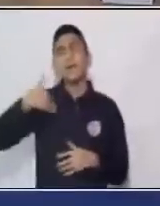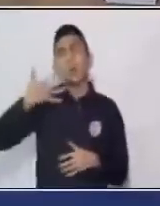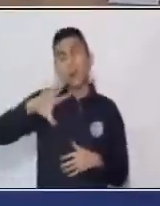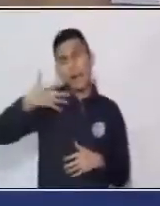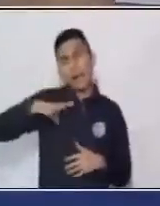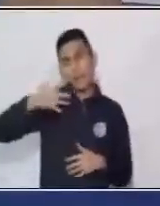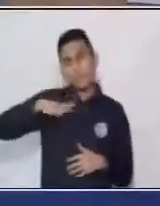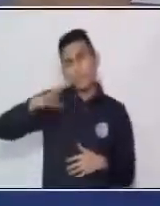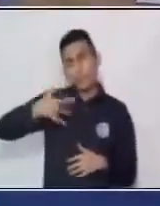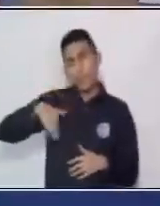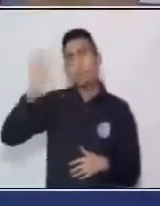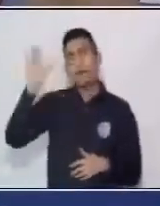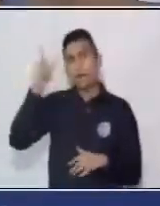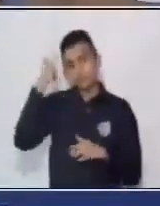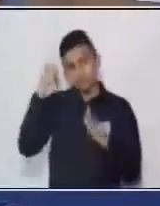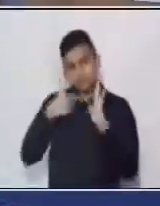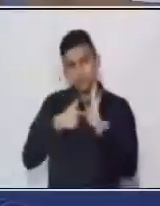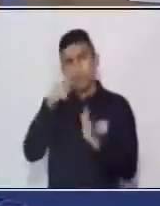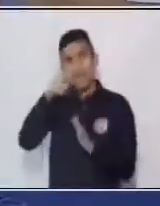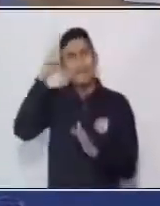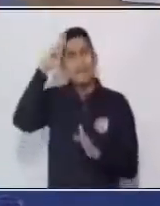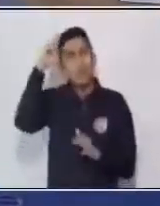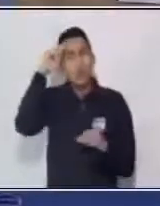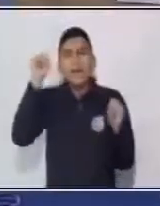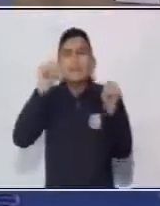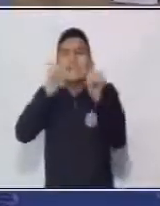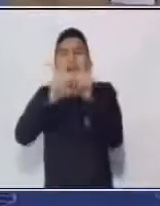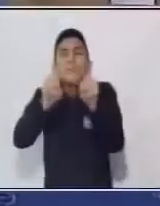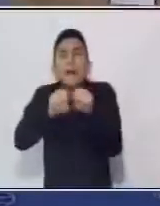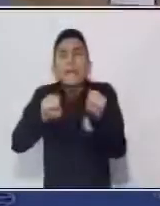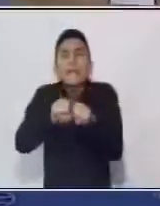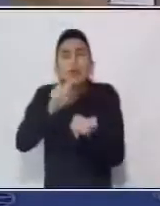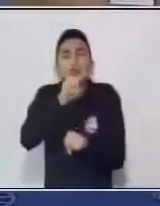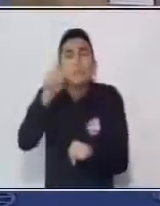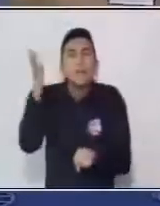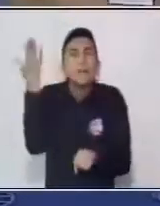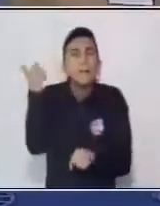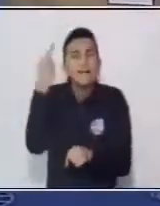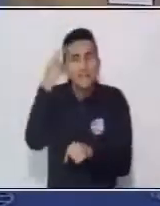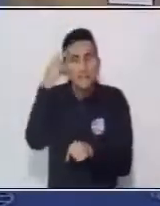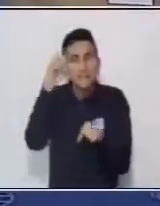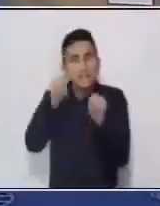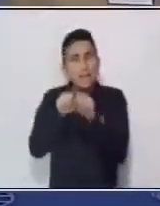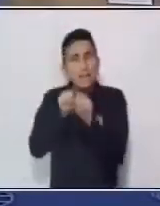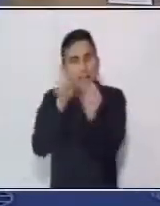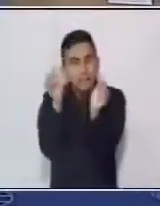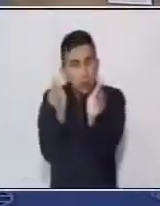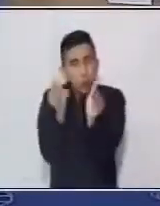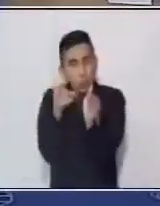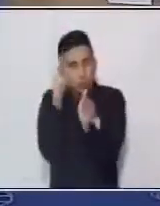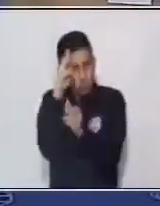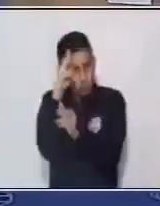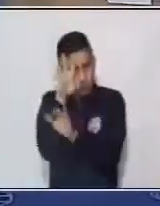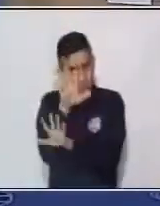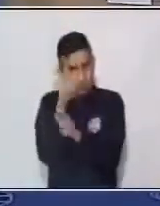ti. ¿Te recuerdas de los zapatitos de los que estuvimos hablando la semana pasada? Ok.